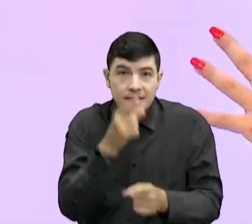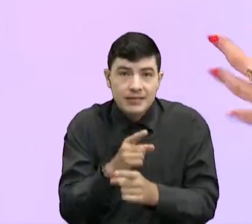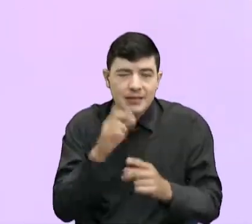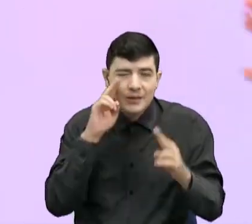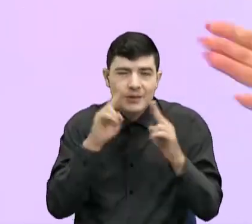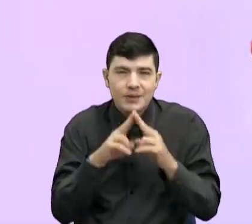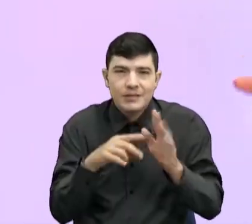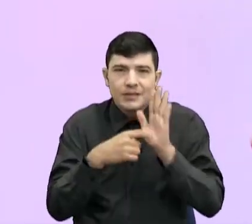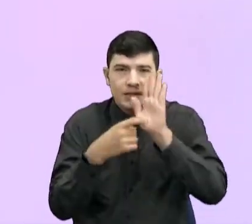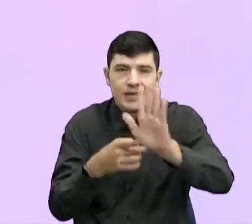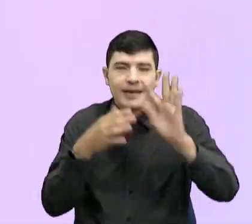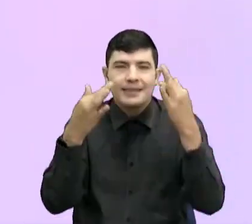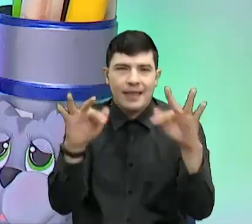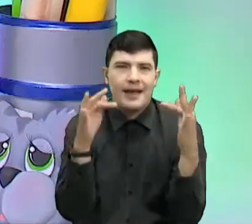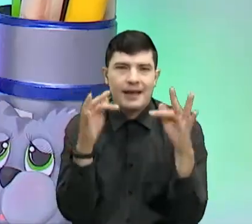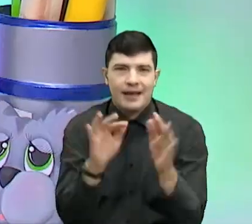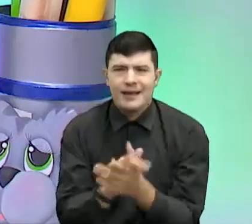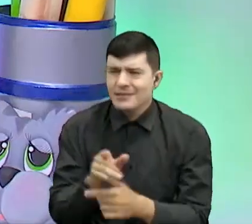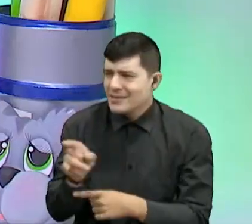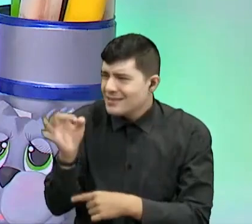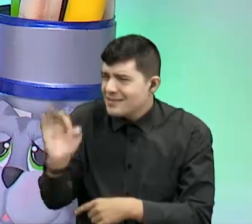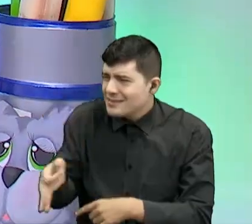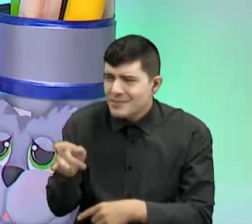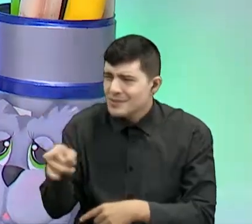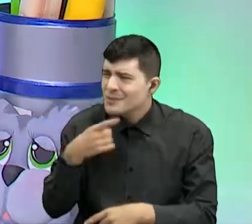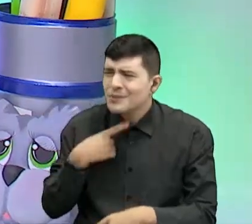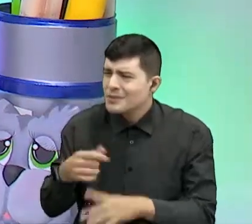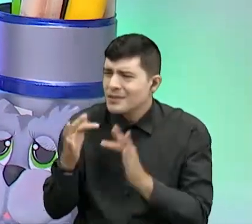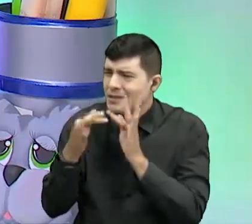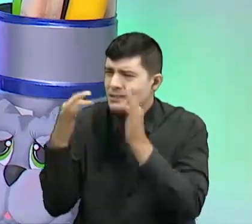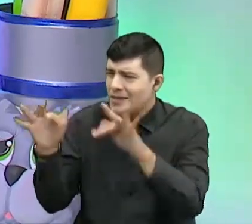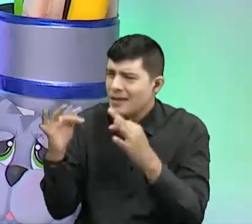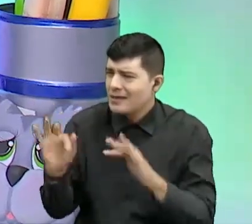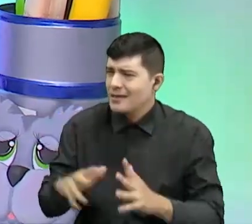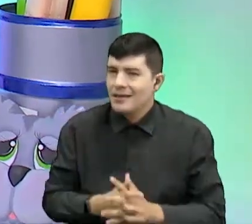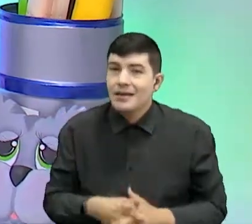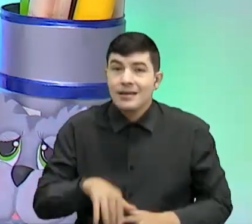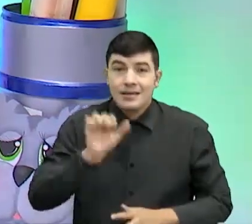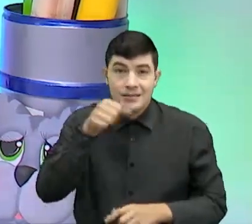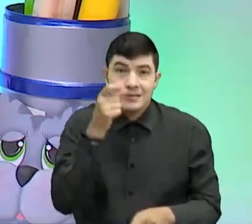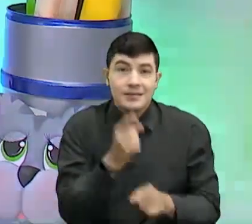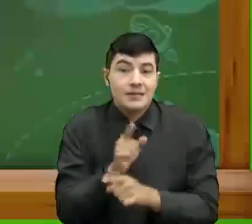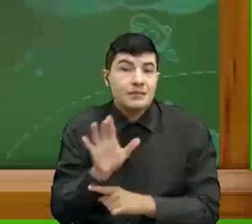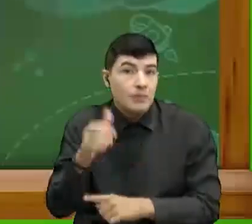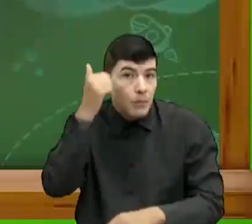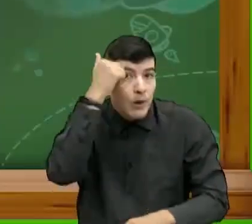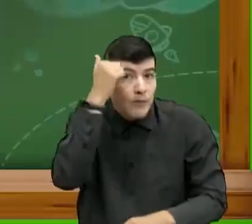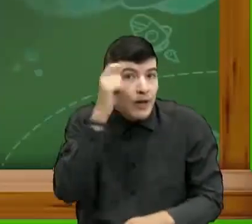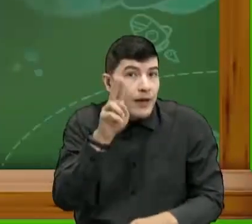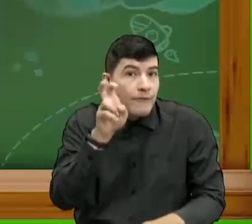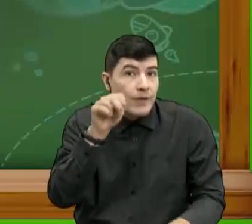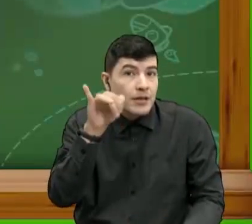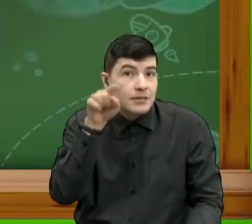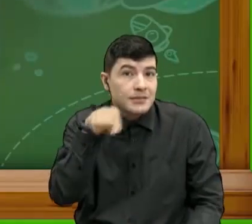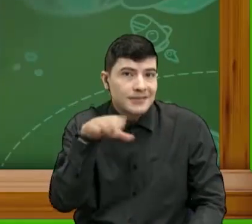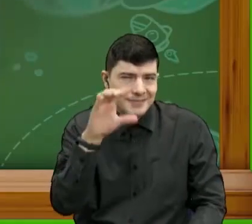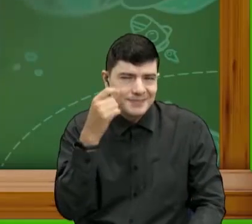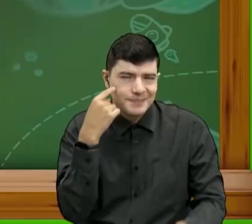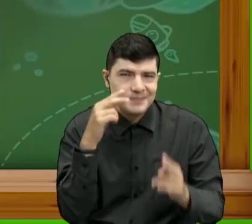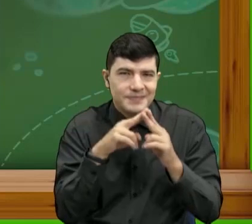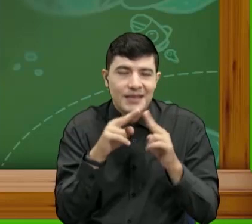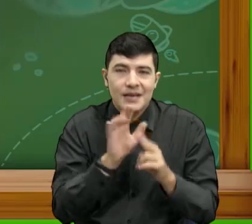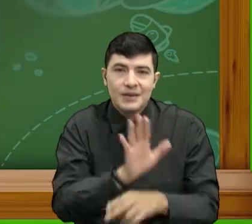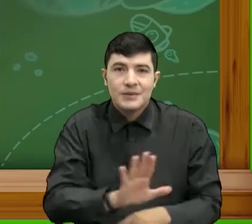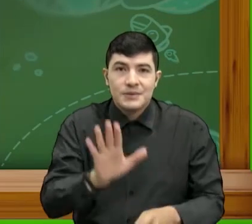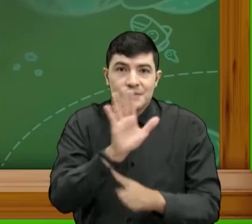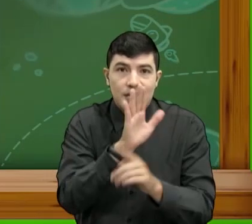chinitos, Ala. Ay, cómo disfruta dejándoles tarea, ¿no? Así es. Vamos el profesor Francisco. Sí, claro. Vamos a Misterios niños de